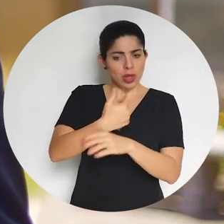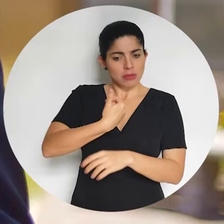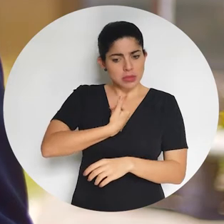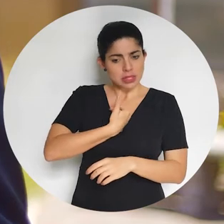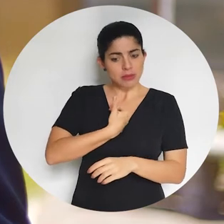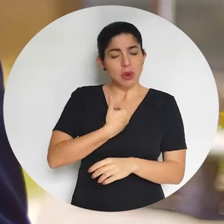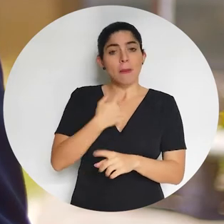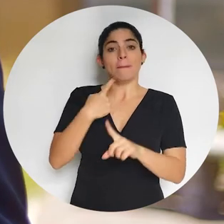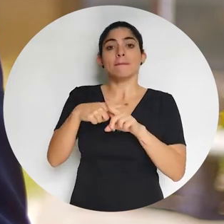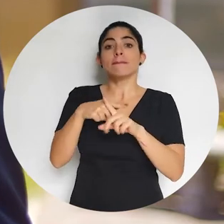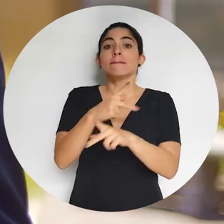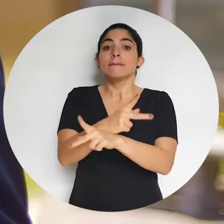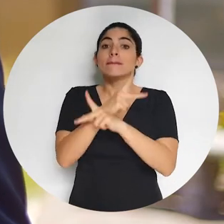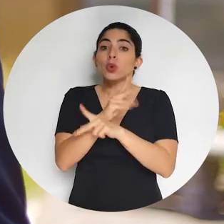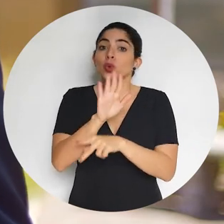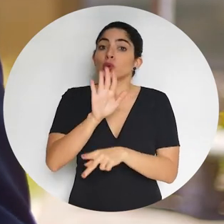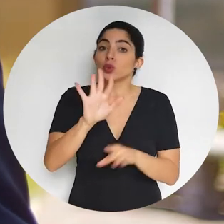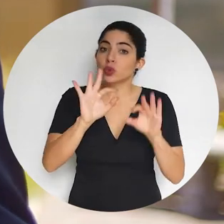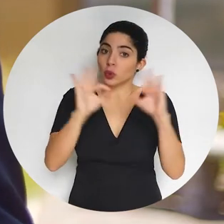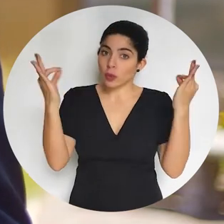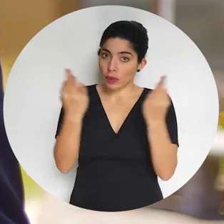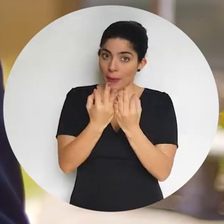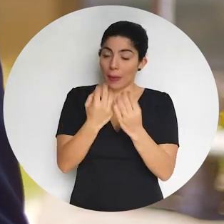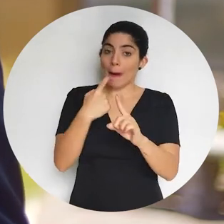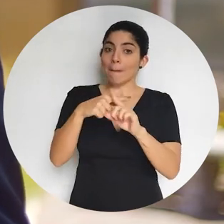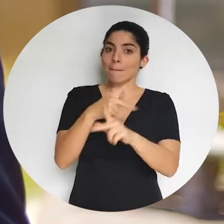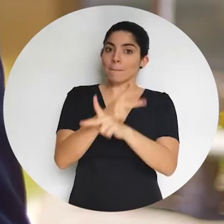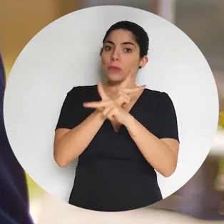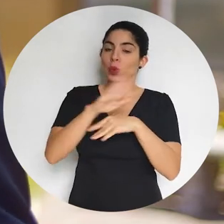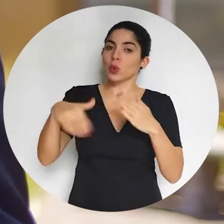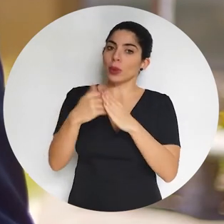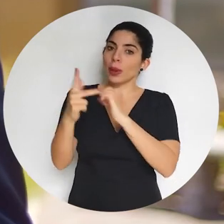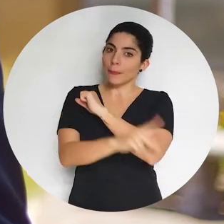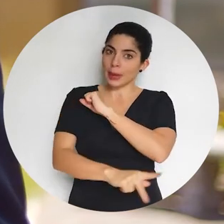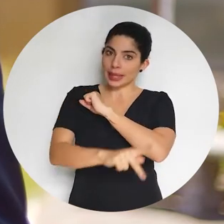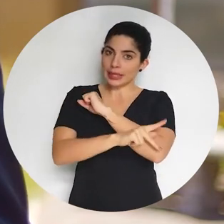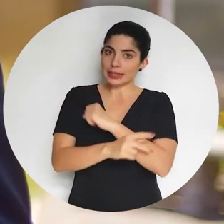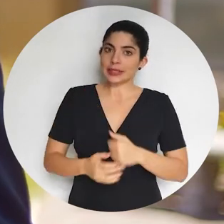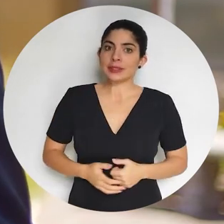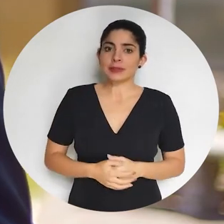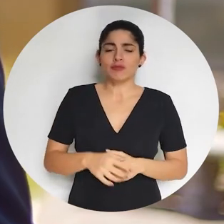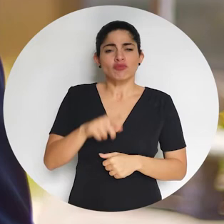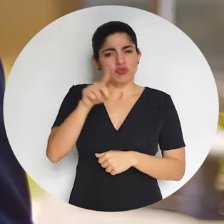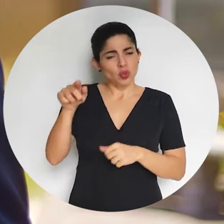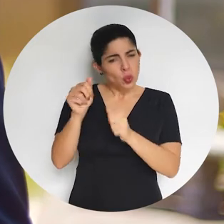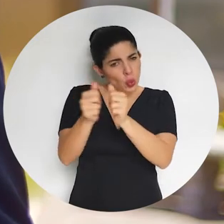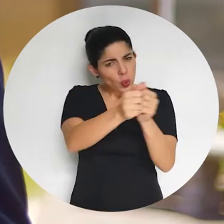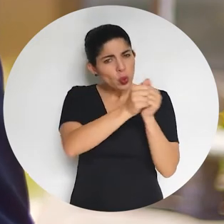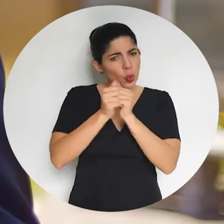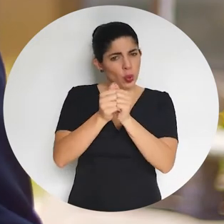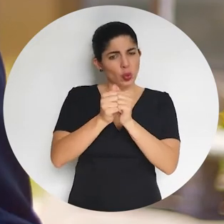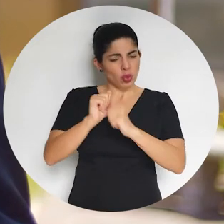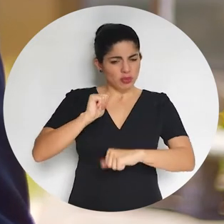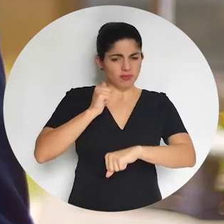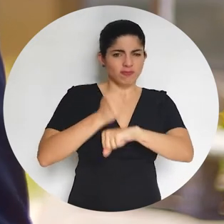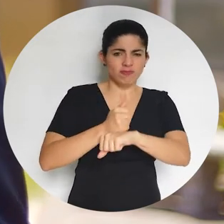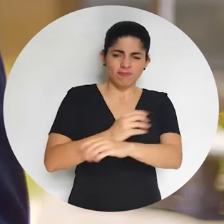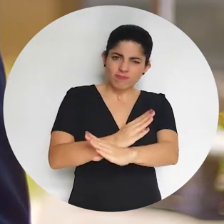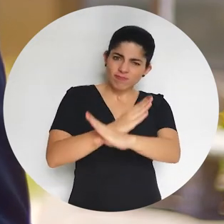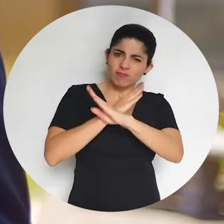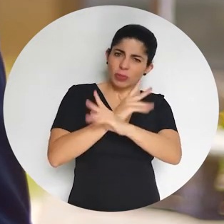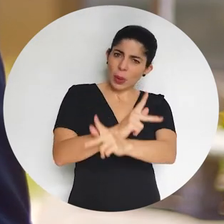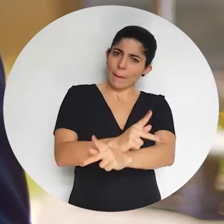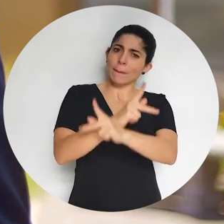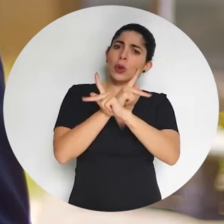de cuidarse, proteger a su familia y a nuestro país. Activemos juntos